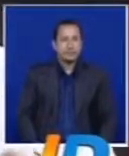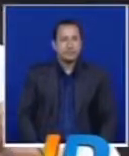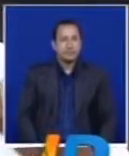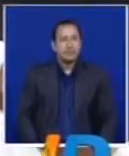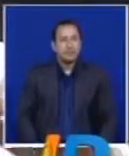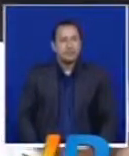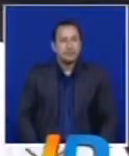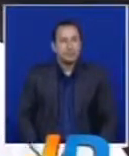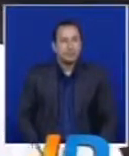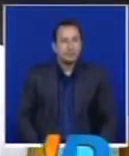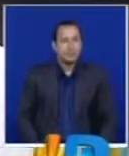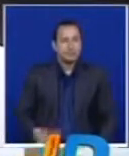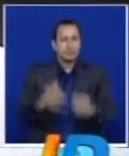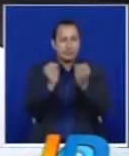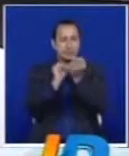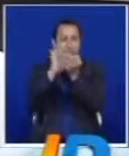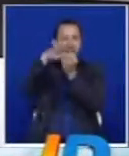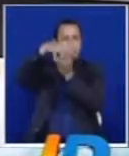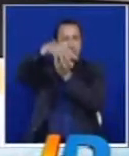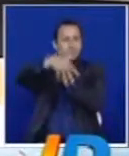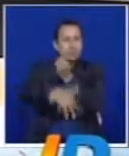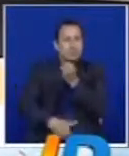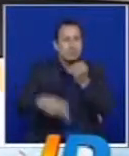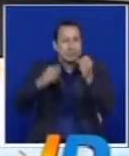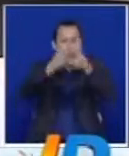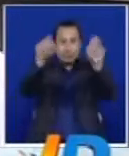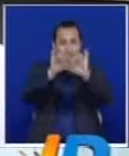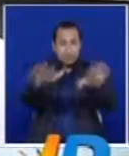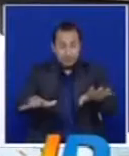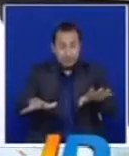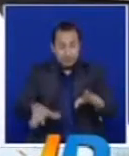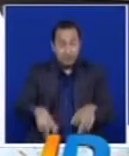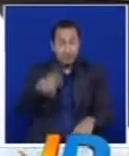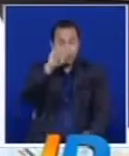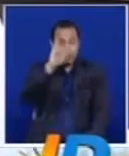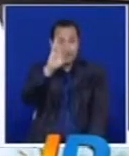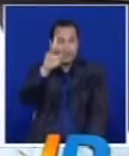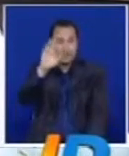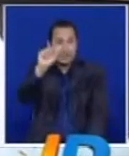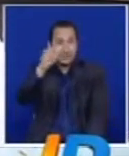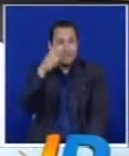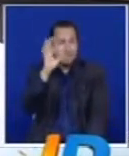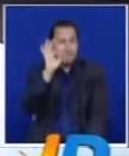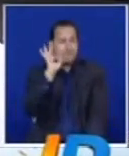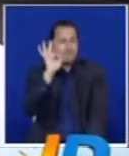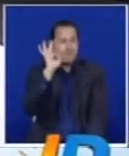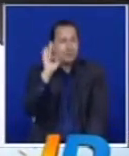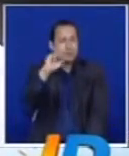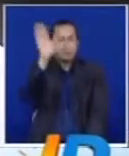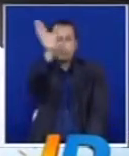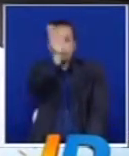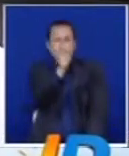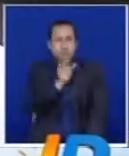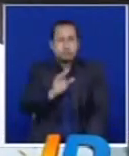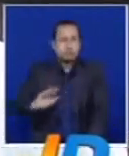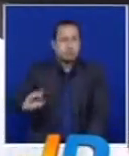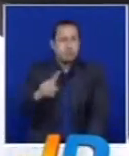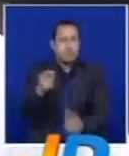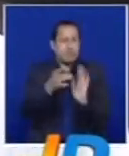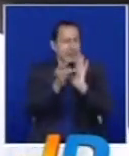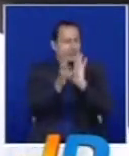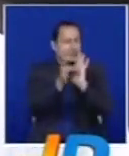Se está masificando Internet. Estamos llegando, por ejemplo, con la fibra óptica a todos los municipios del Pacífico con Internet de alta velocidad.